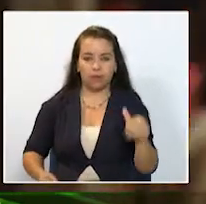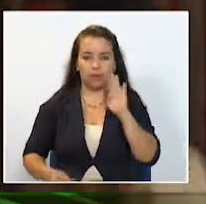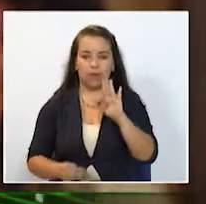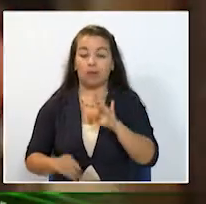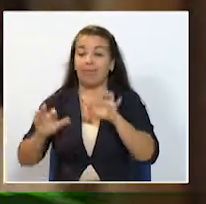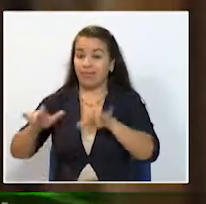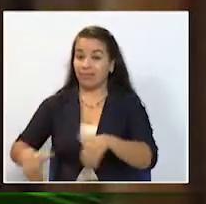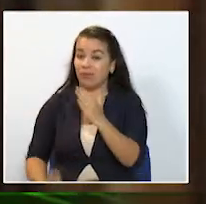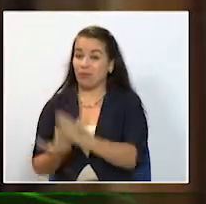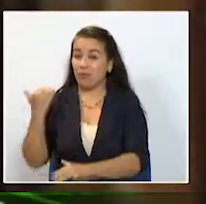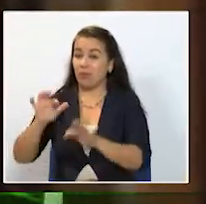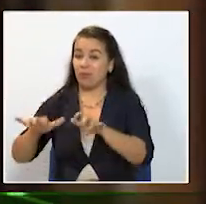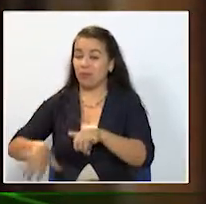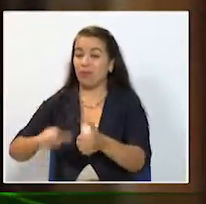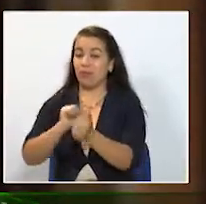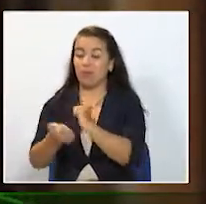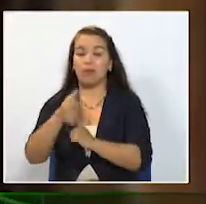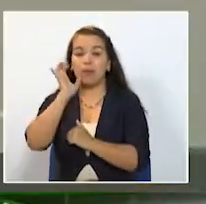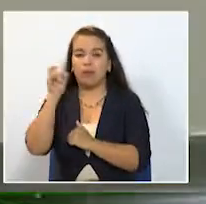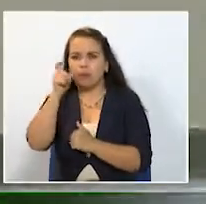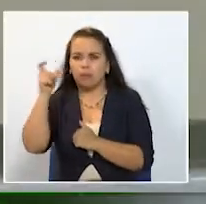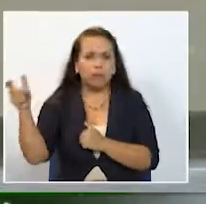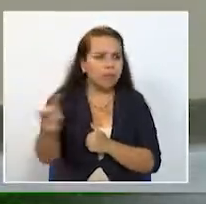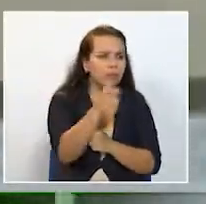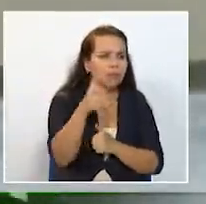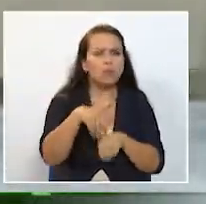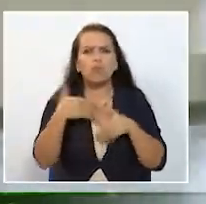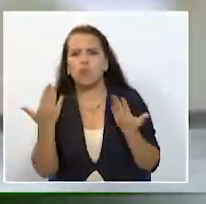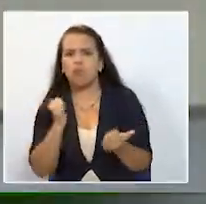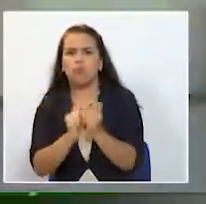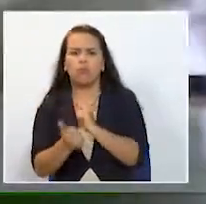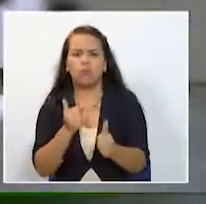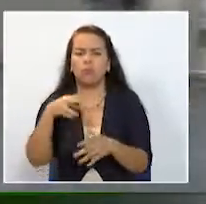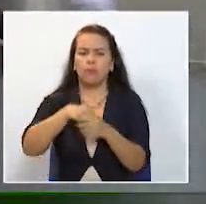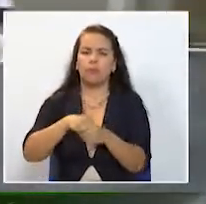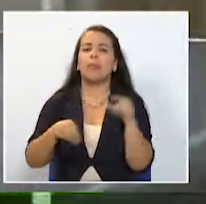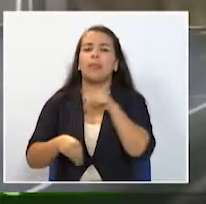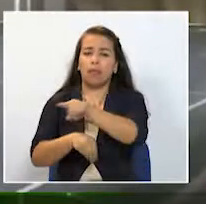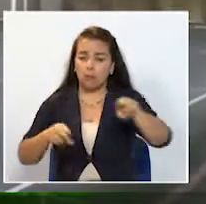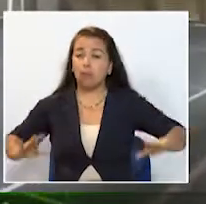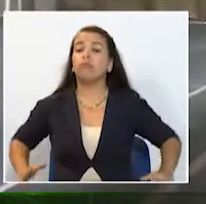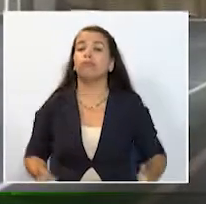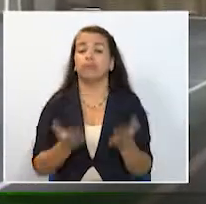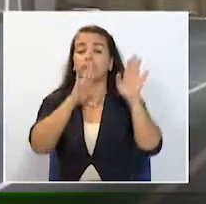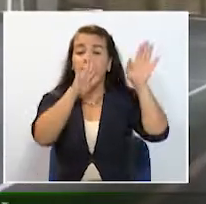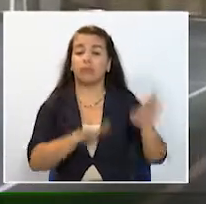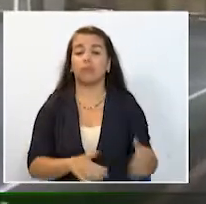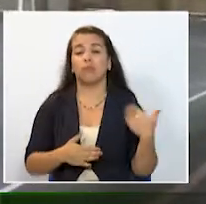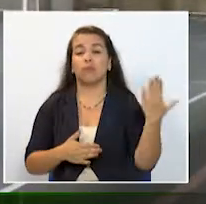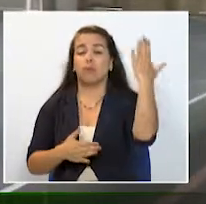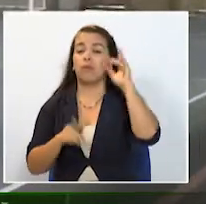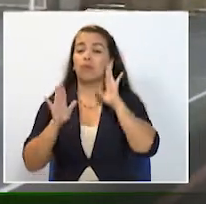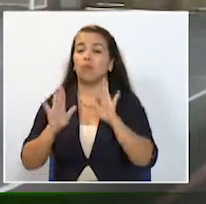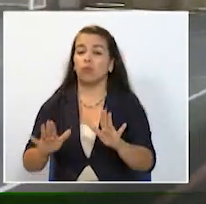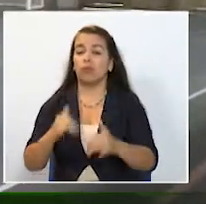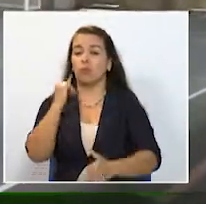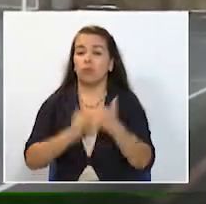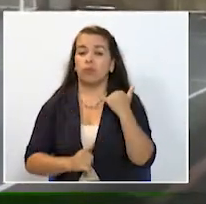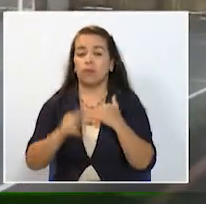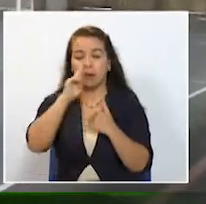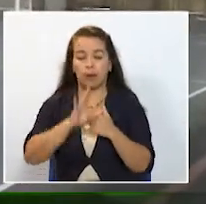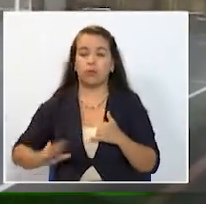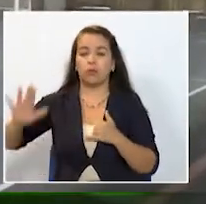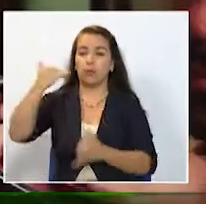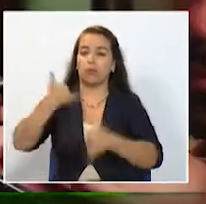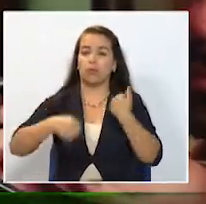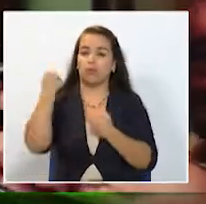de deporte de Caldas estará muy al tanto del desarrollo de las justas intercolegiadas las cuales se empinan para sacar la representación del departamento para la final nacional de los juegos